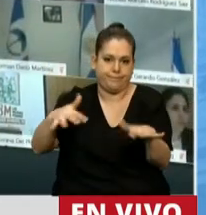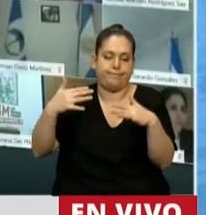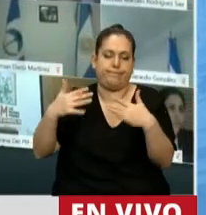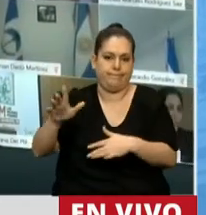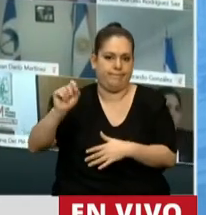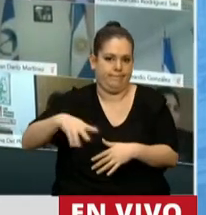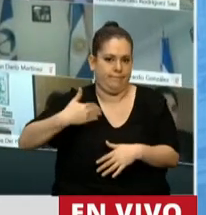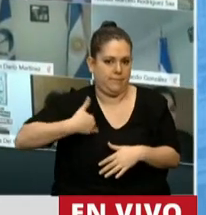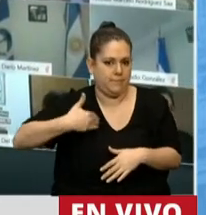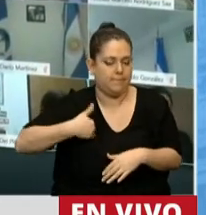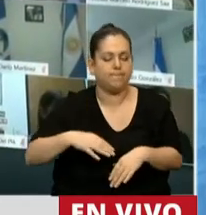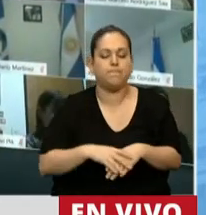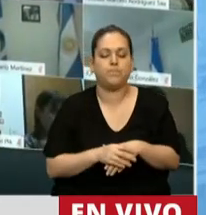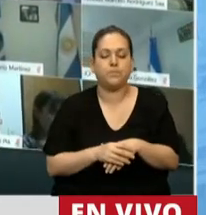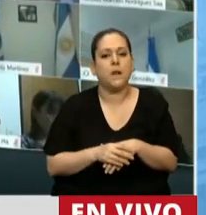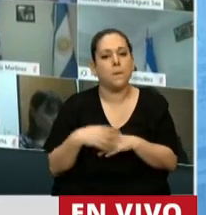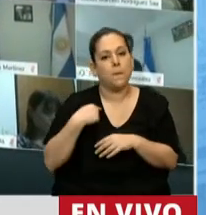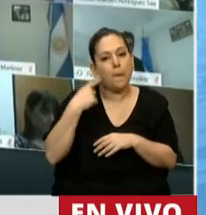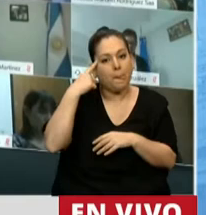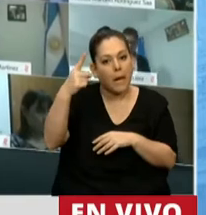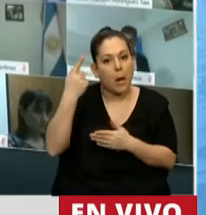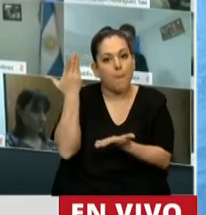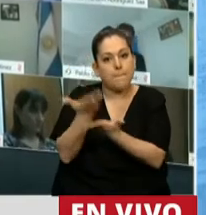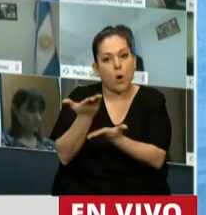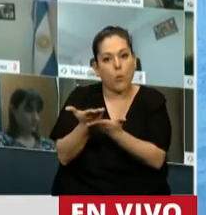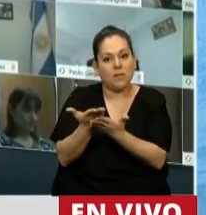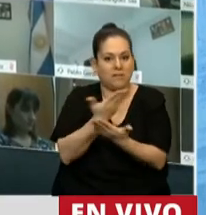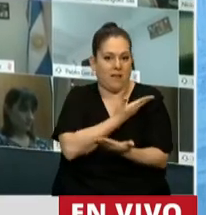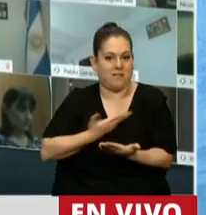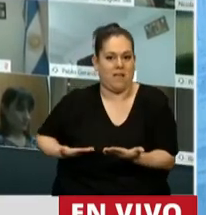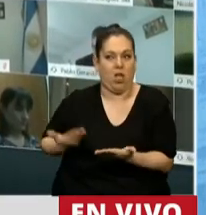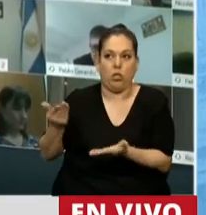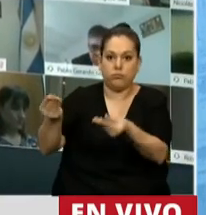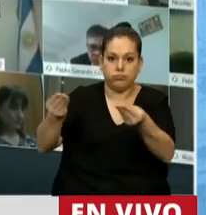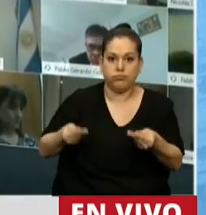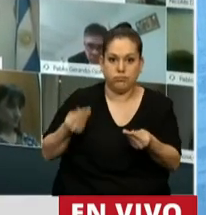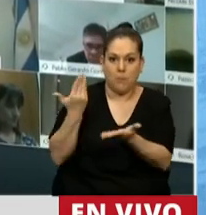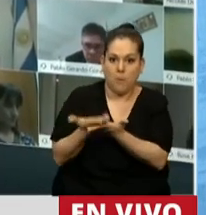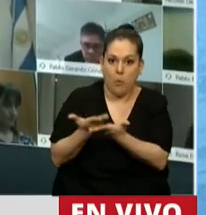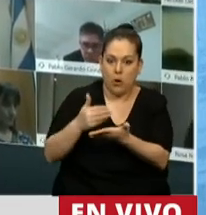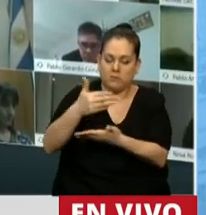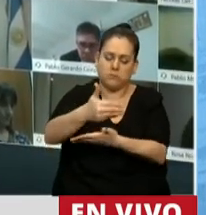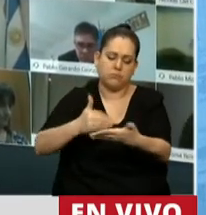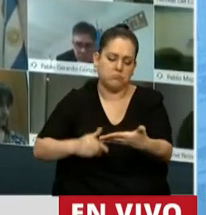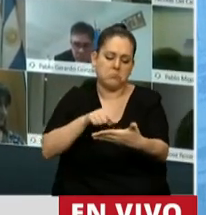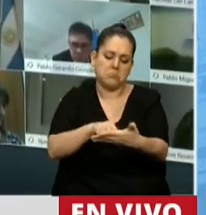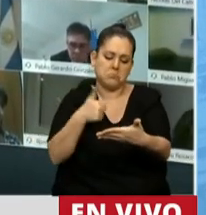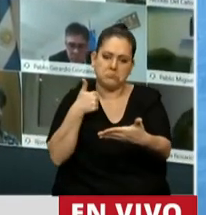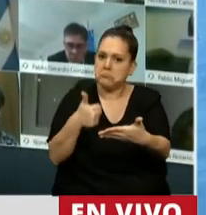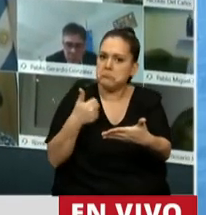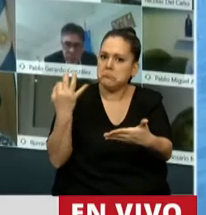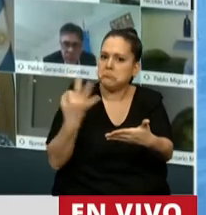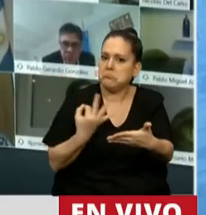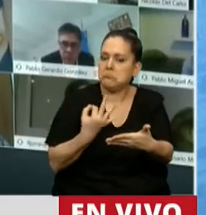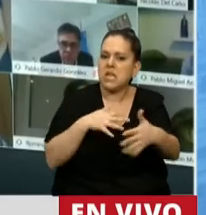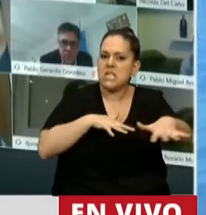Y yo creo que la propuesta que está haciendo el Estado Nacional de la manera en que lo hace es superadora de